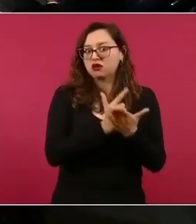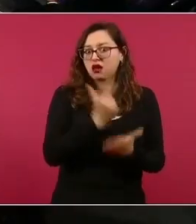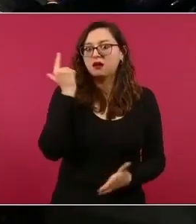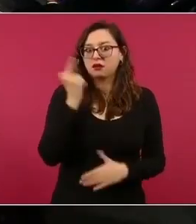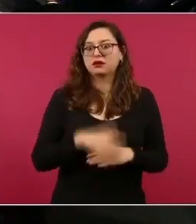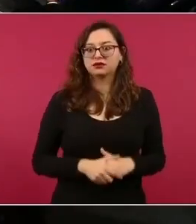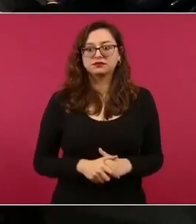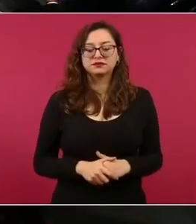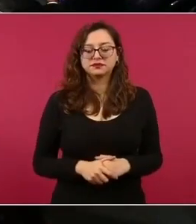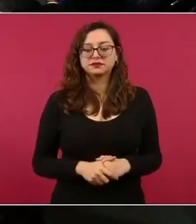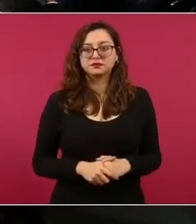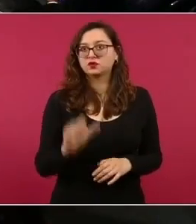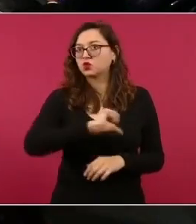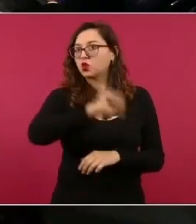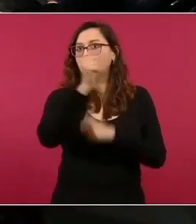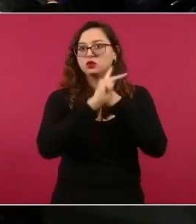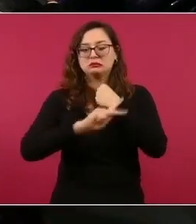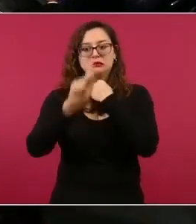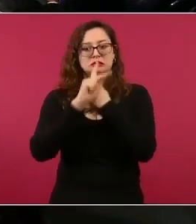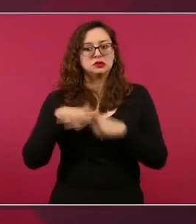Hay lugares donde